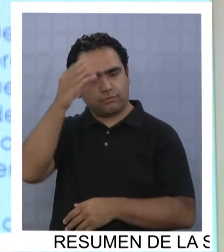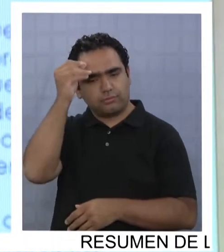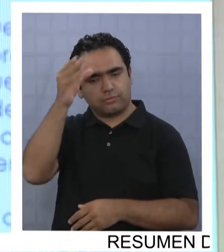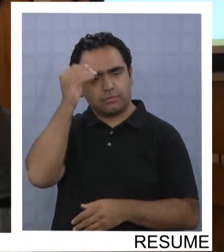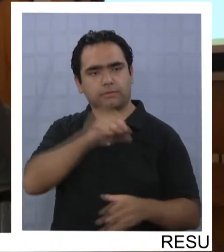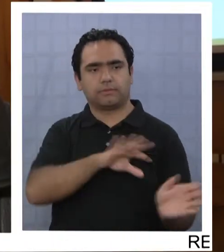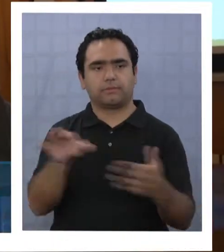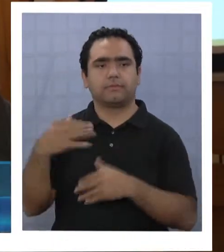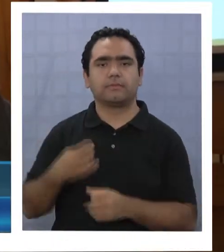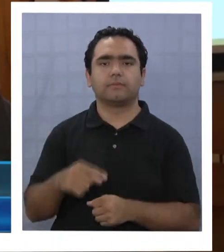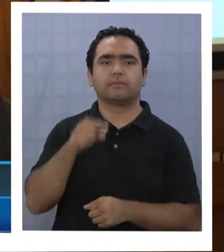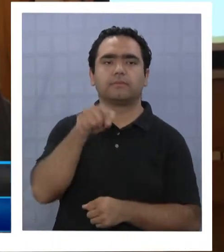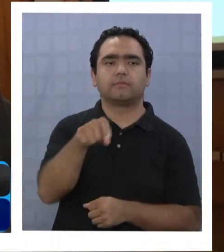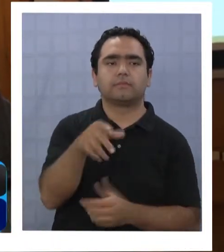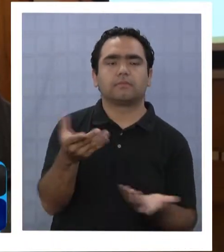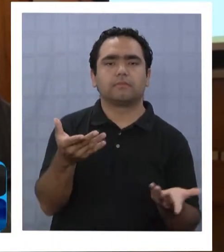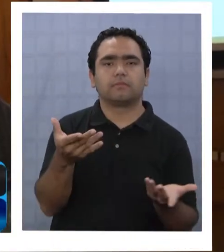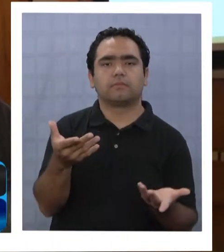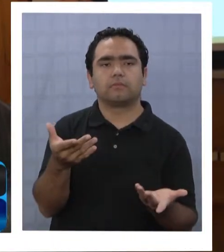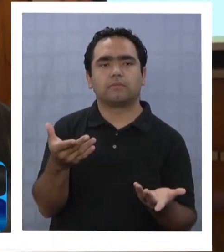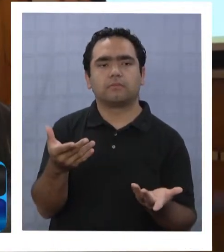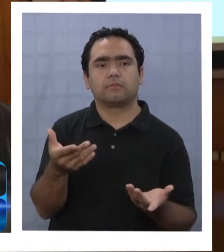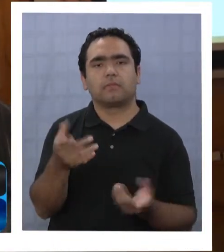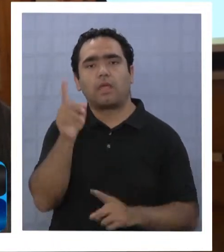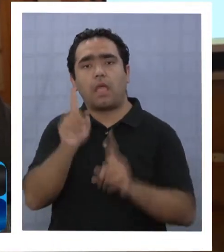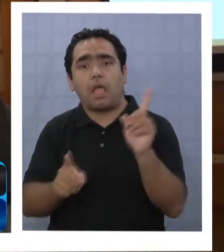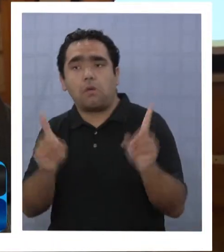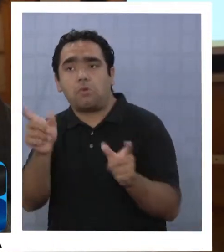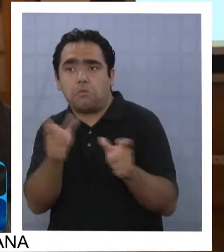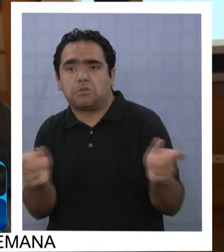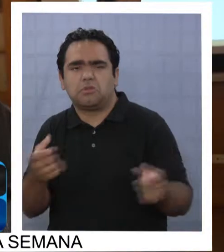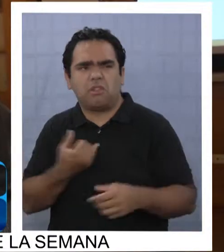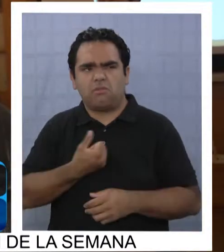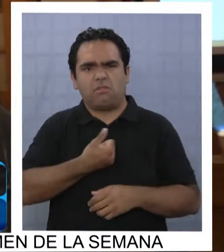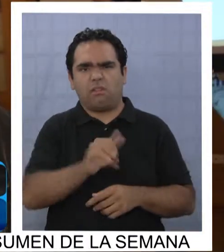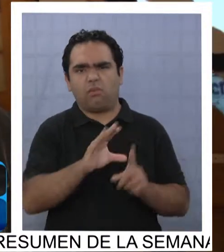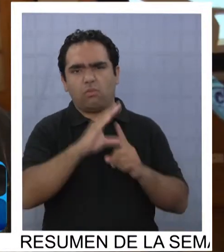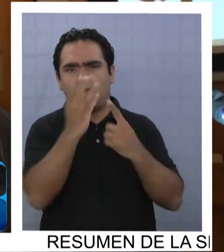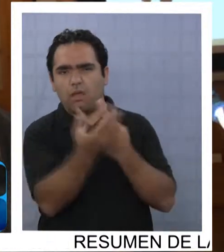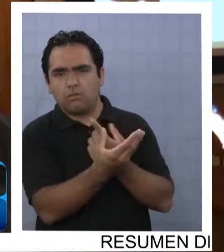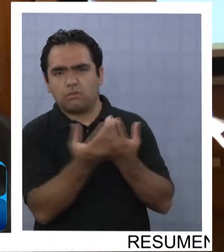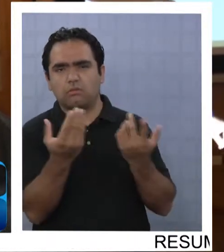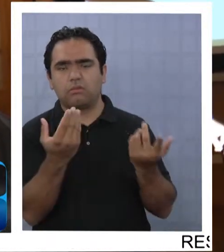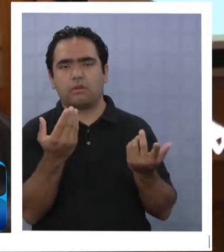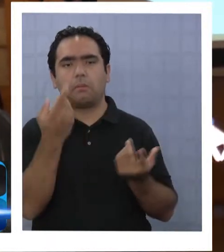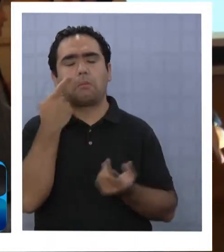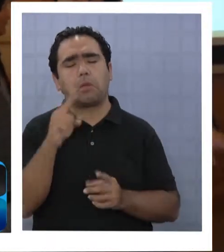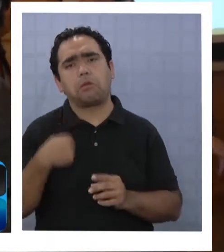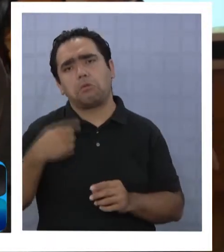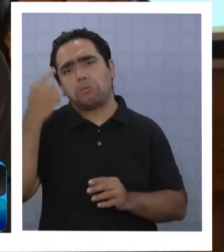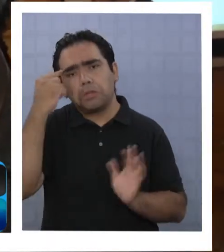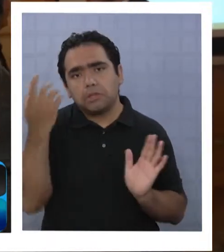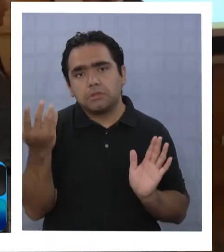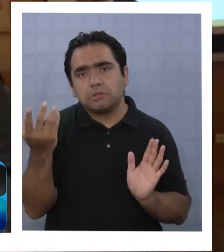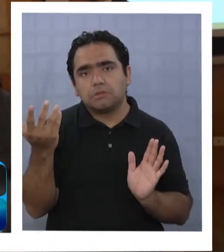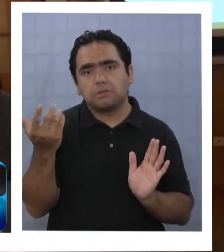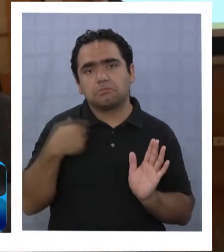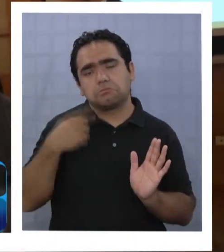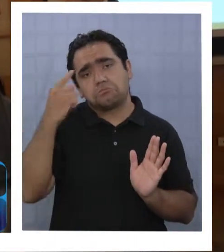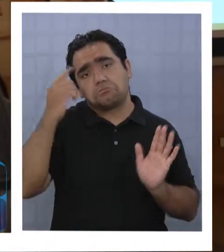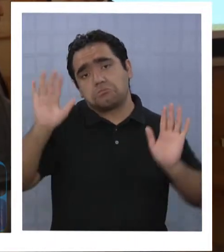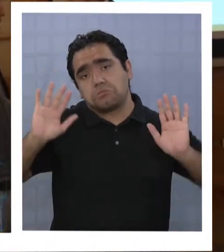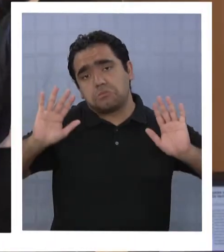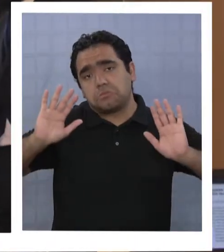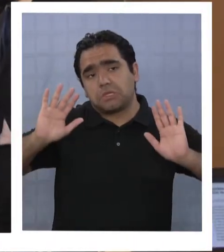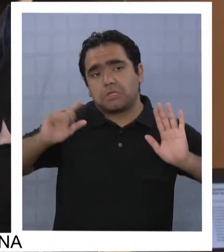poco que la gente no gusta de lo cultural o no le interesa mayormente, pero creo que en